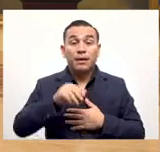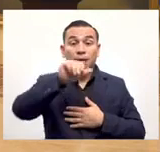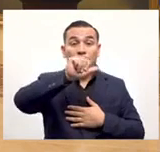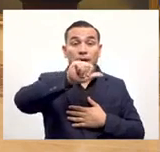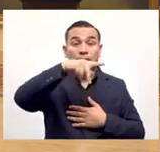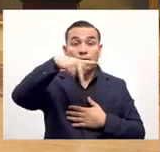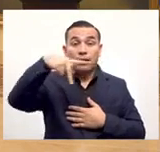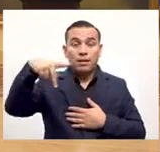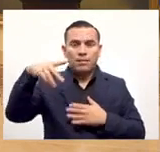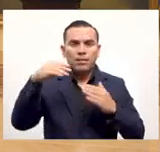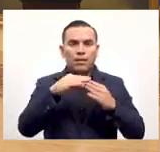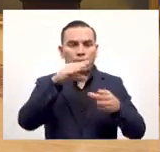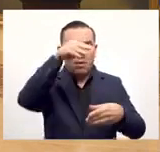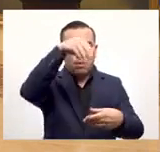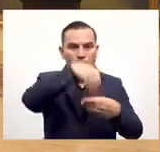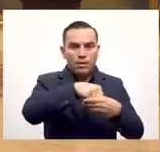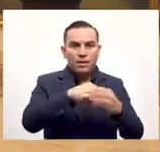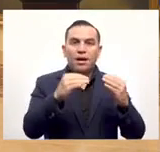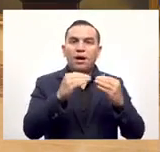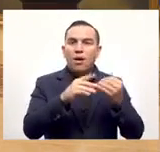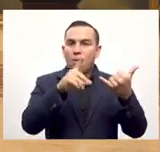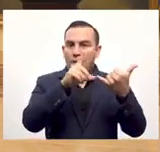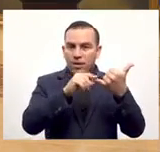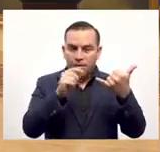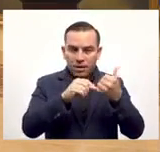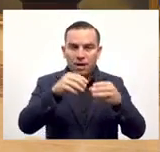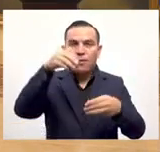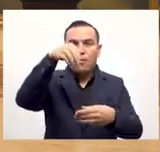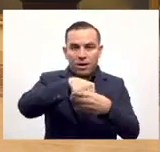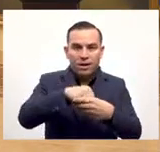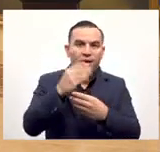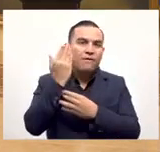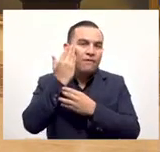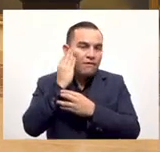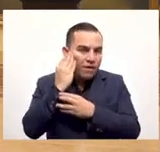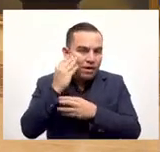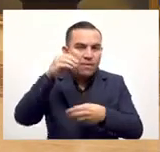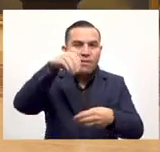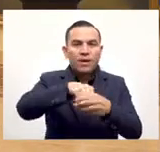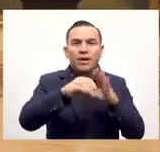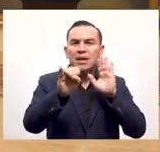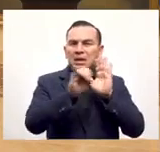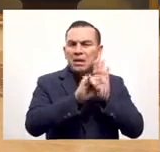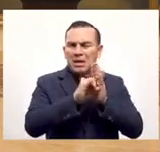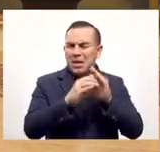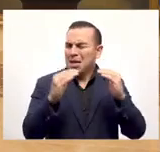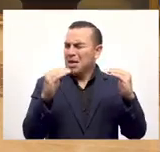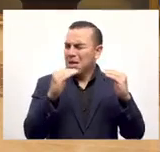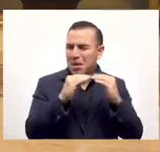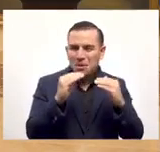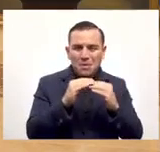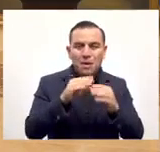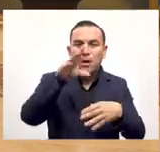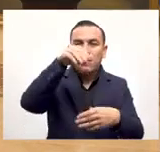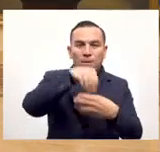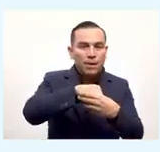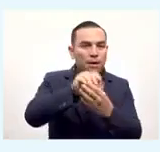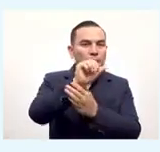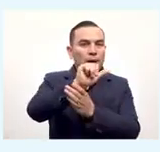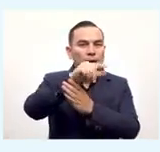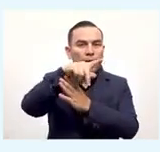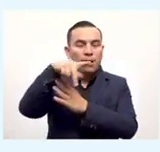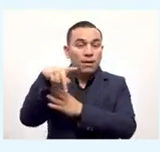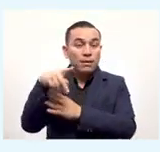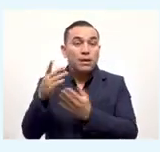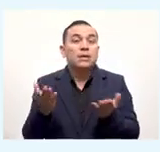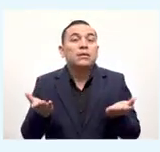El app se baja como se baja el WhatsApp, como se baja Facebook, como se baja Instagram o cualquier otra aplicación y ya